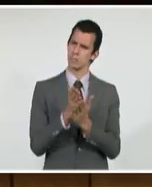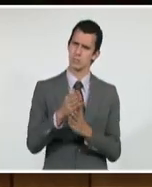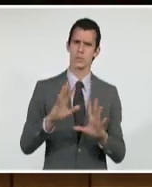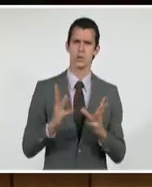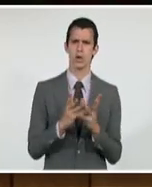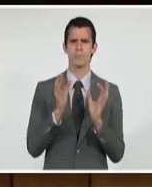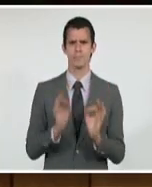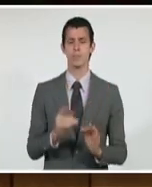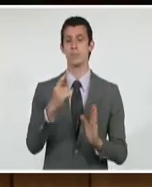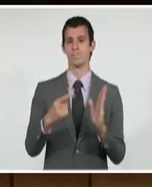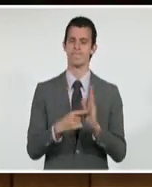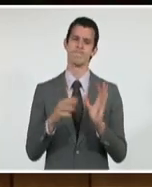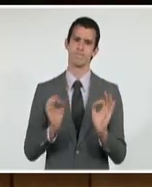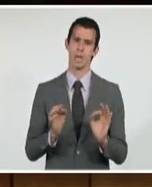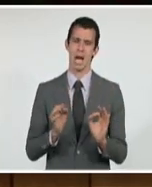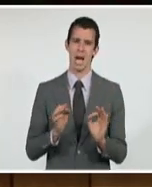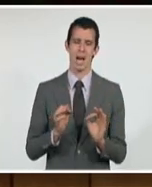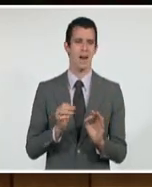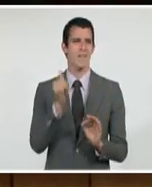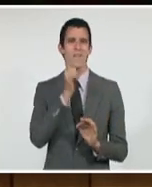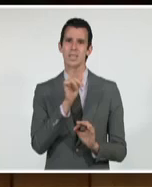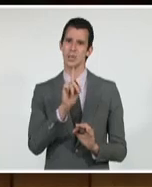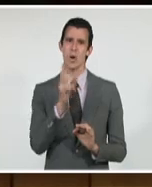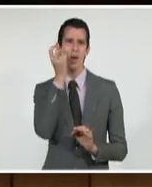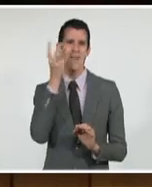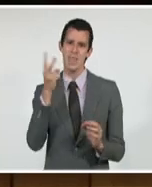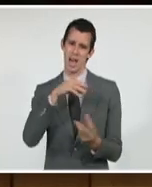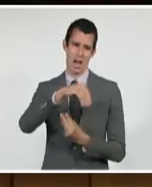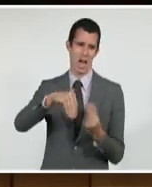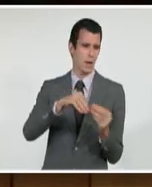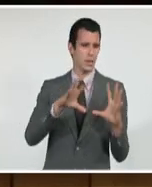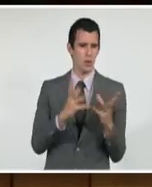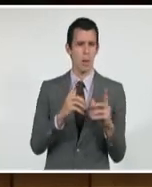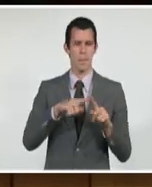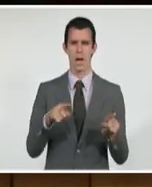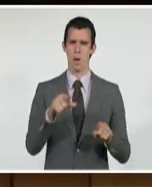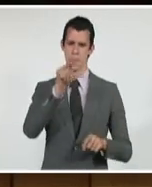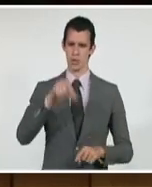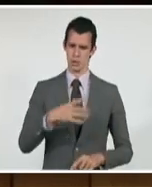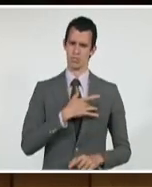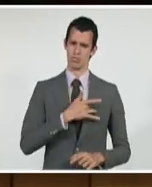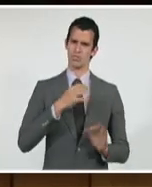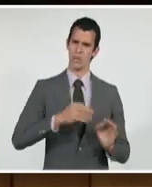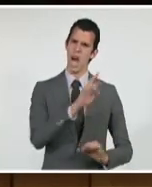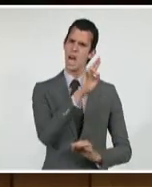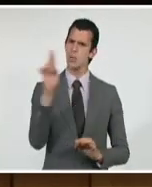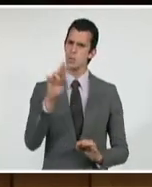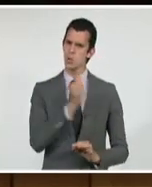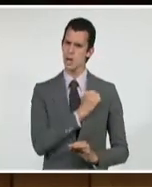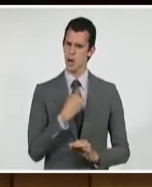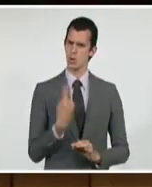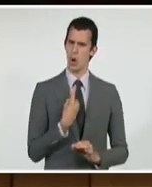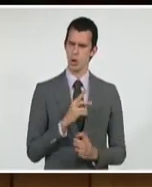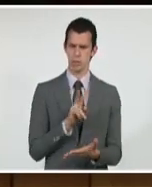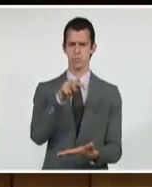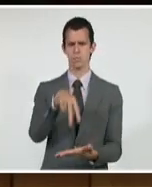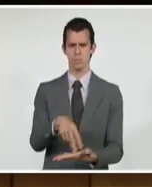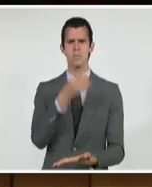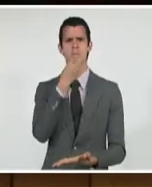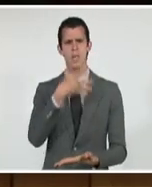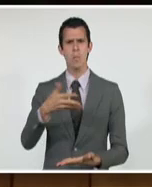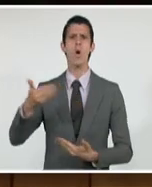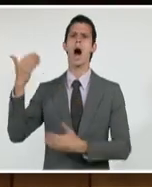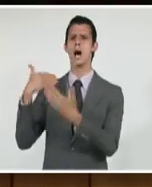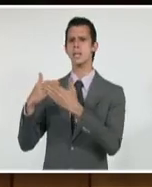por muy complejos que sean los desafíos, siempre nos creceremos y demostraremos que sí se pudo, sí